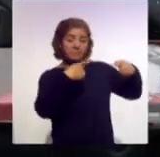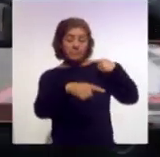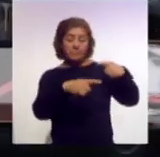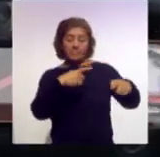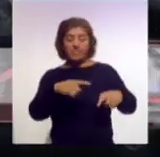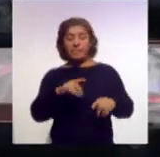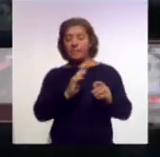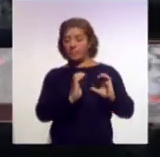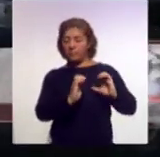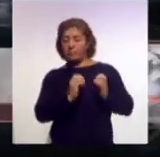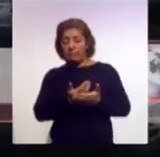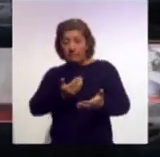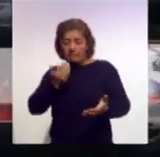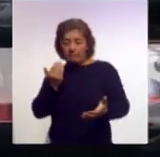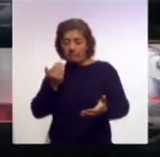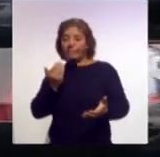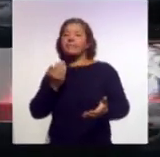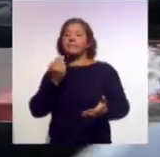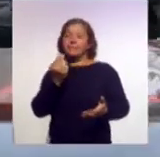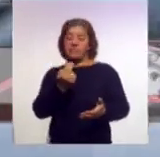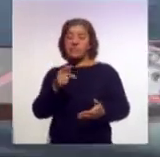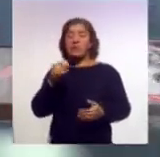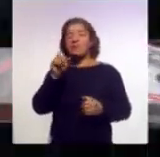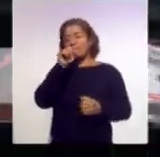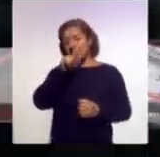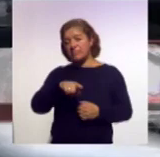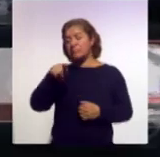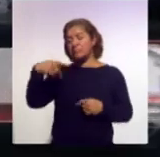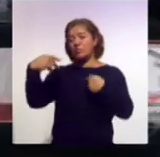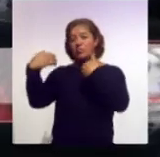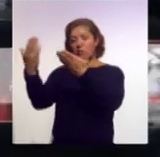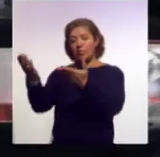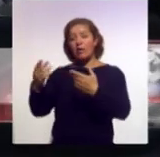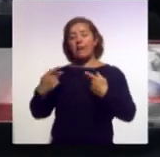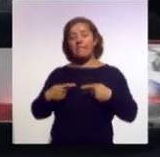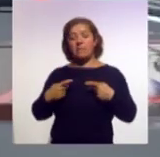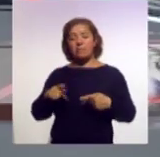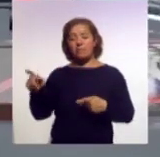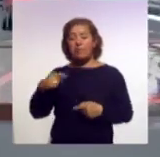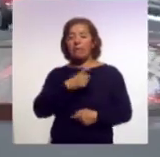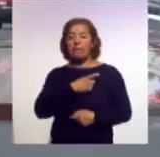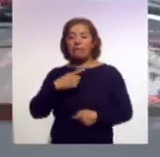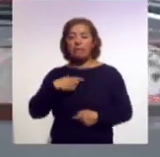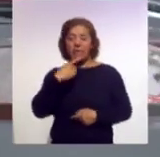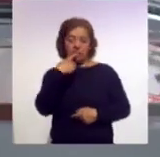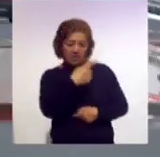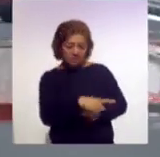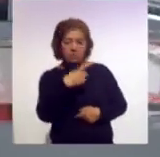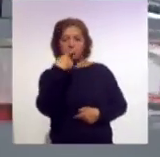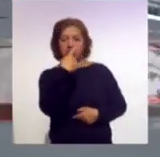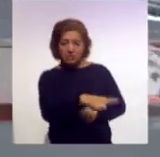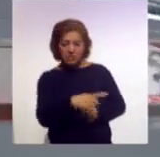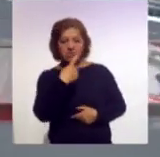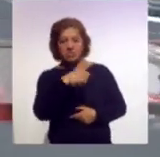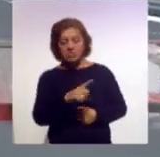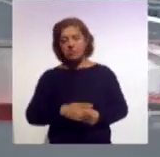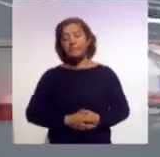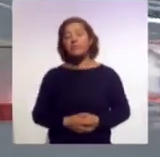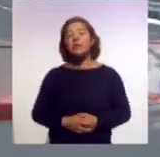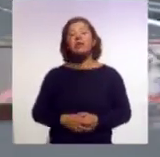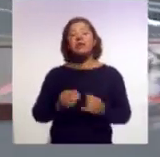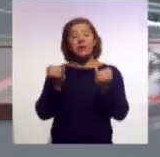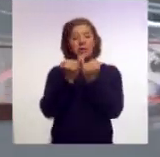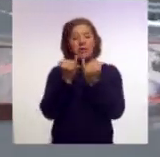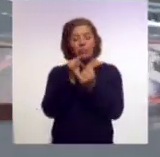llamado a la ciudadanía a fomentar la denuncia. En otro tema, José Aarón Pérez Carro sostuvo precisamente que la carpeta de investigación